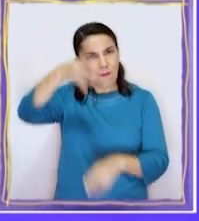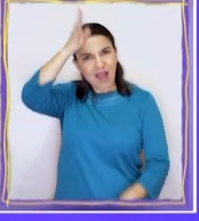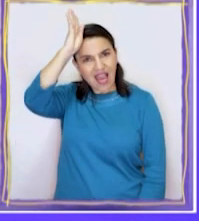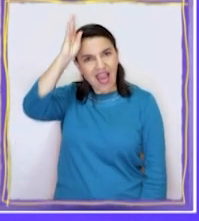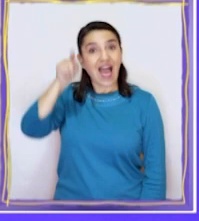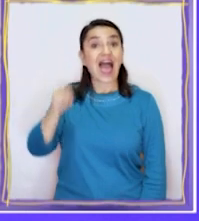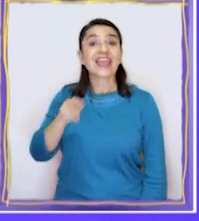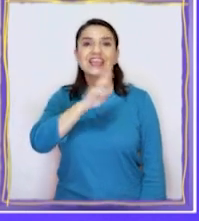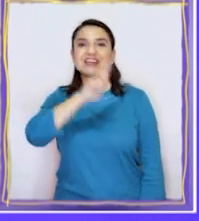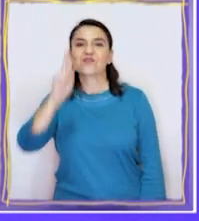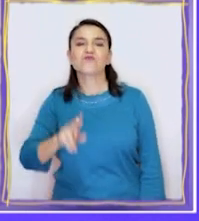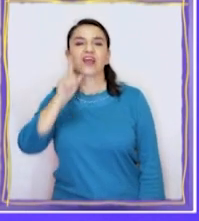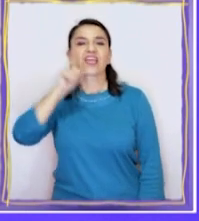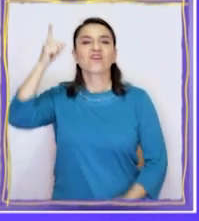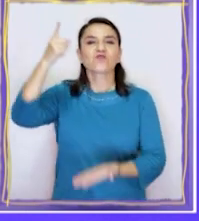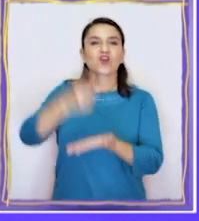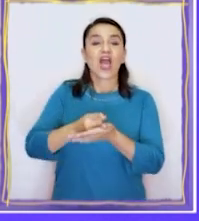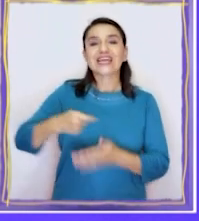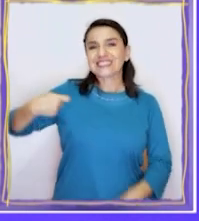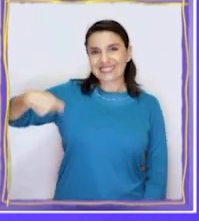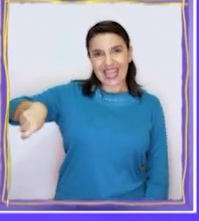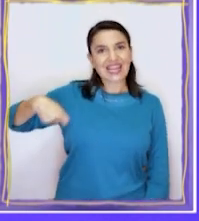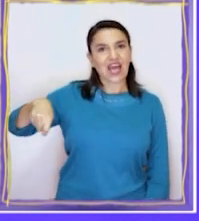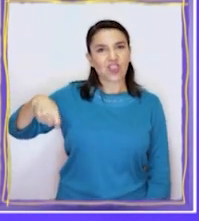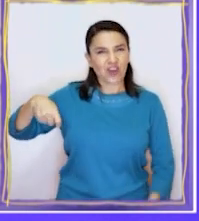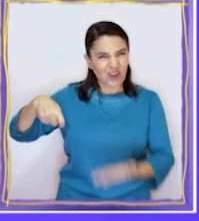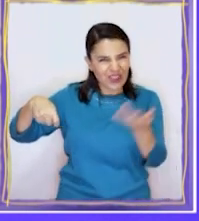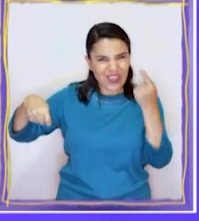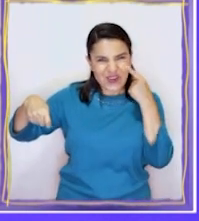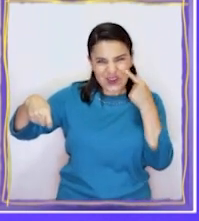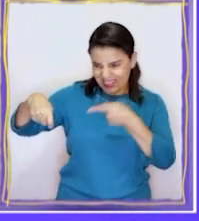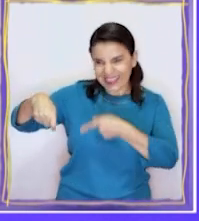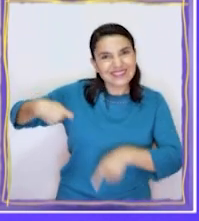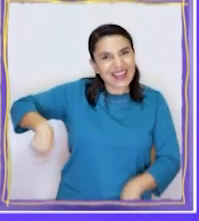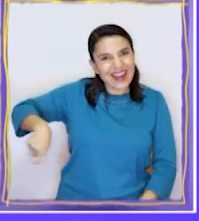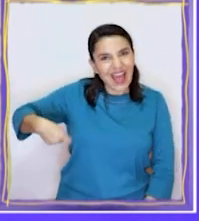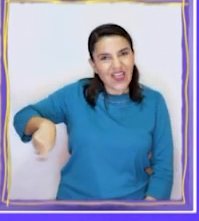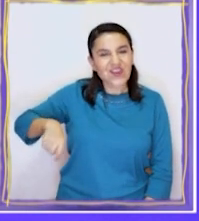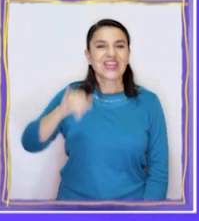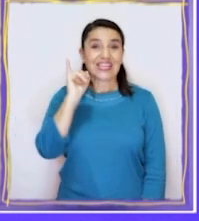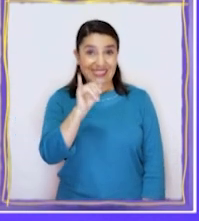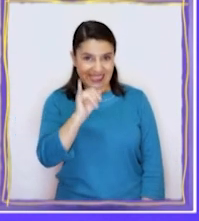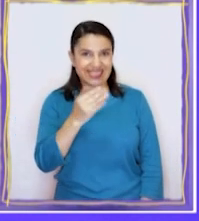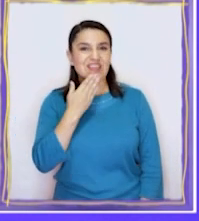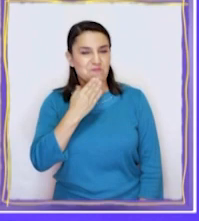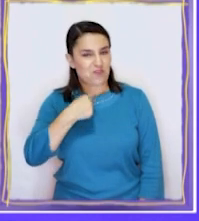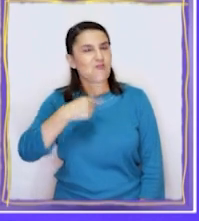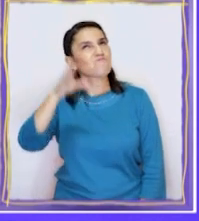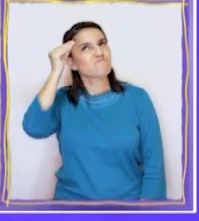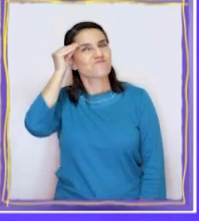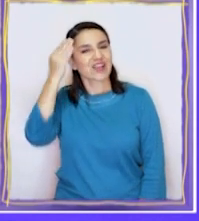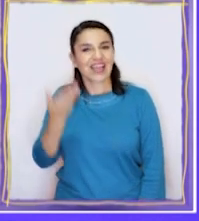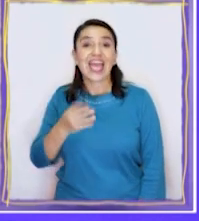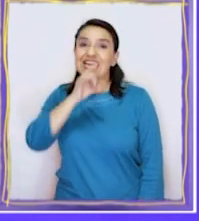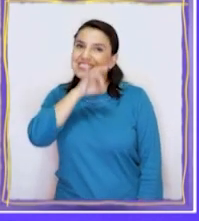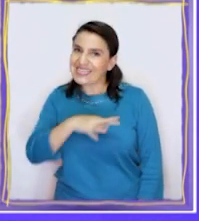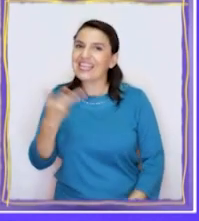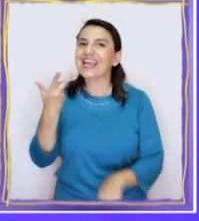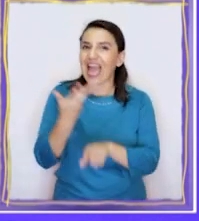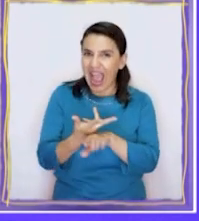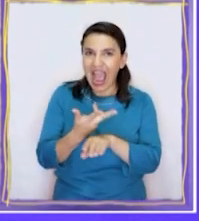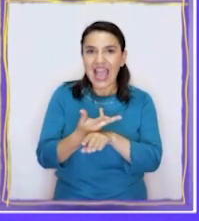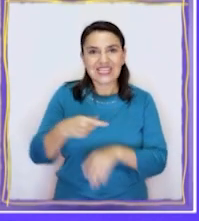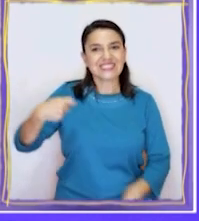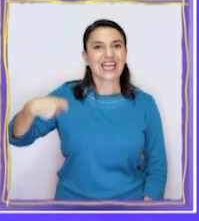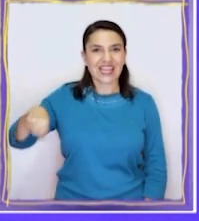En la república romana, los que gobernaban eran los senadores. ¿Les suena esa palabra? ¡Claro! A mí también. Nosotros en